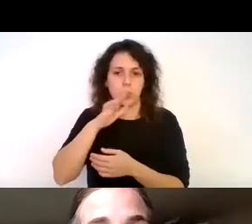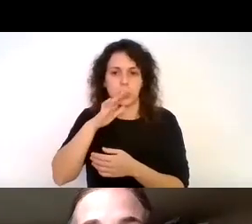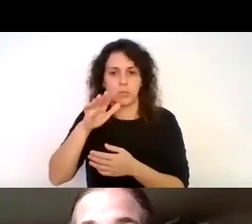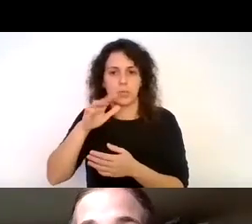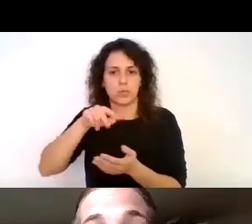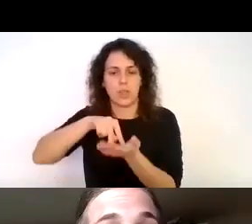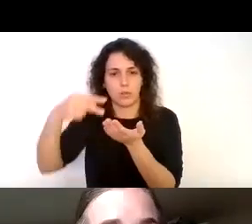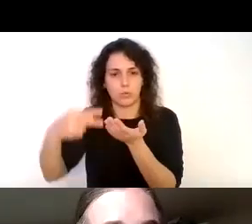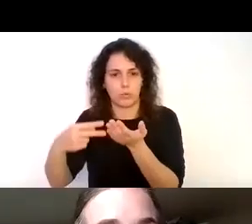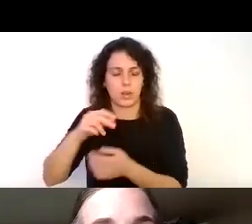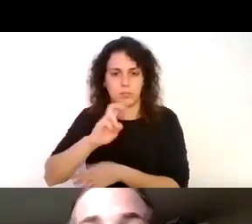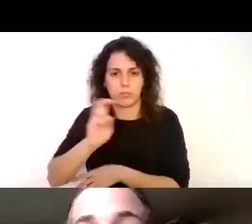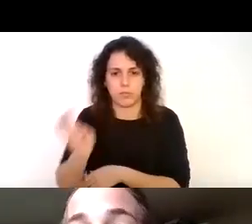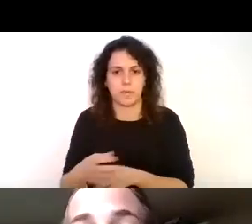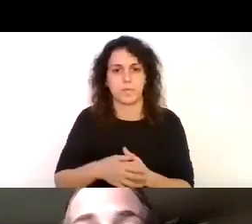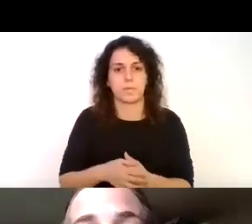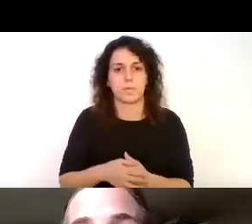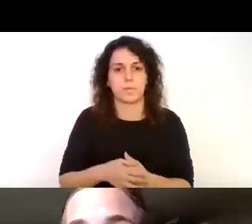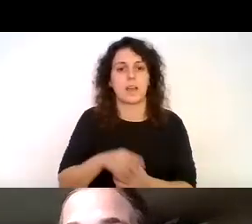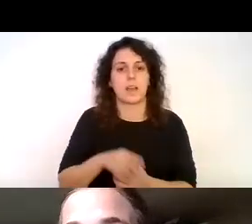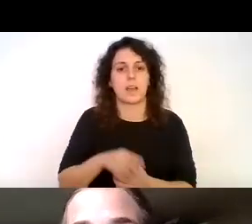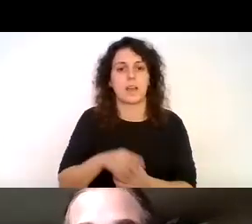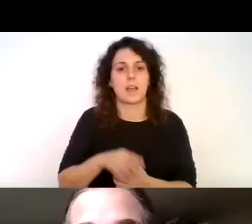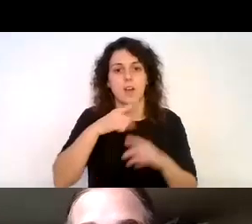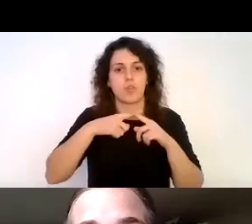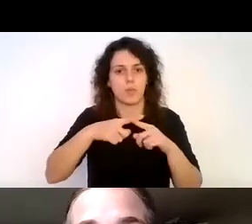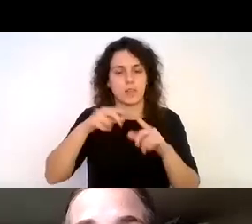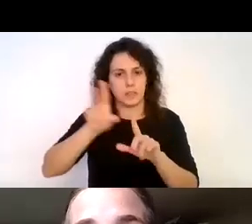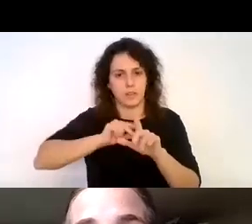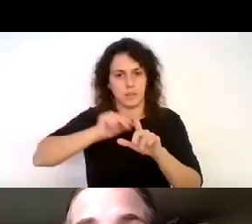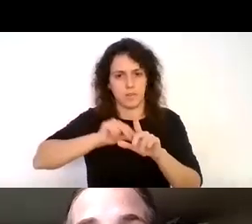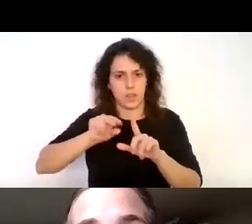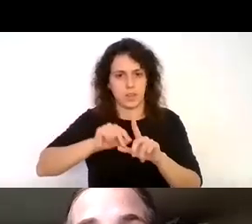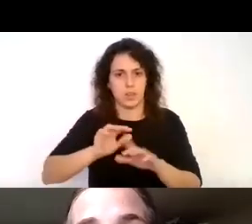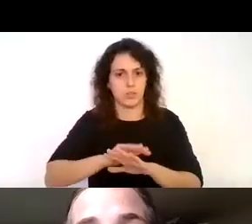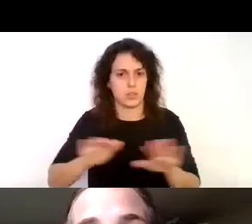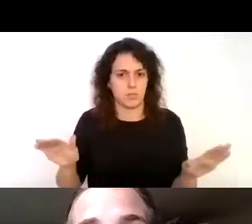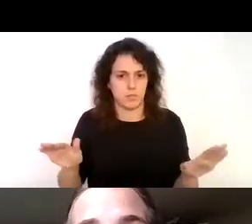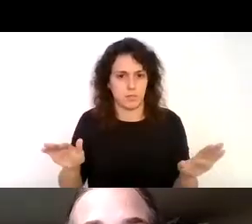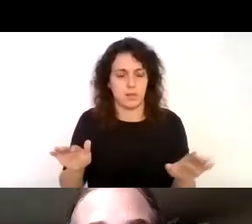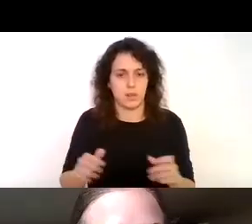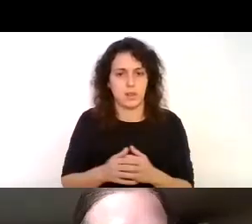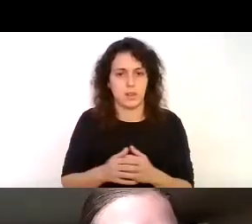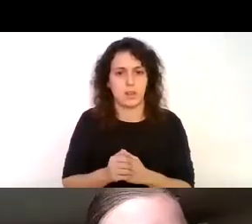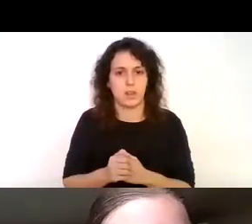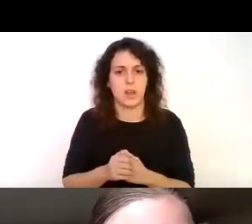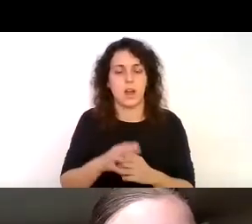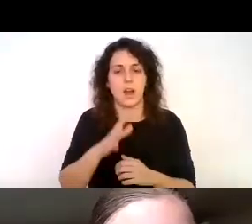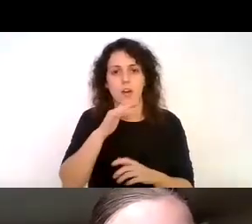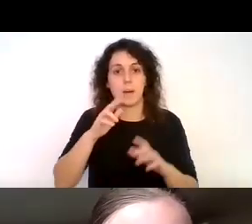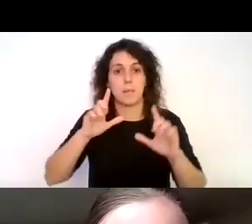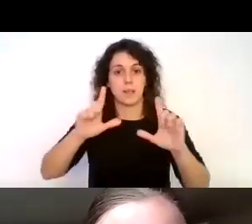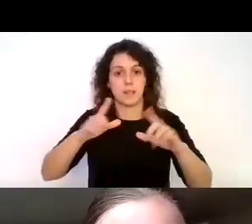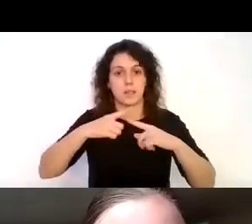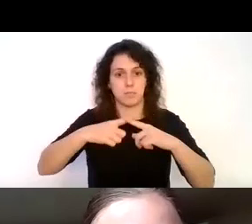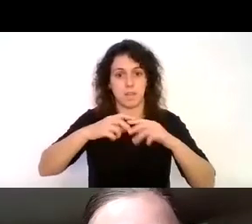etcétera ya desde aquí les voy a compartir un video simplemente voy a dejar de compartir aquí pero